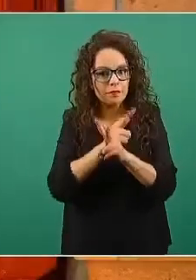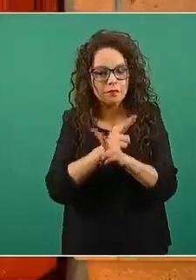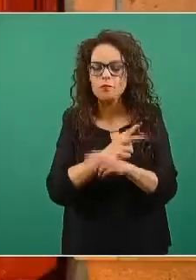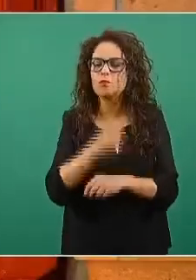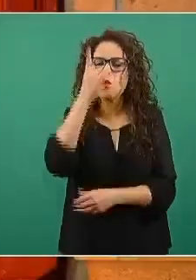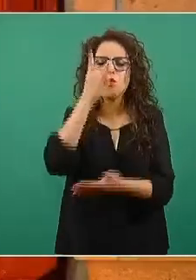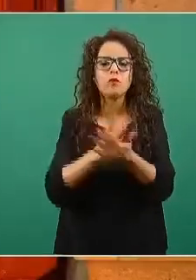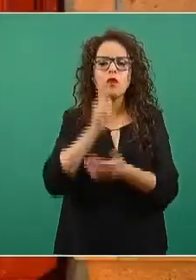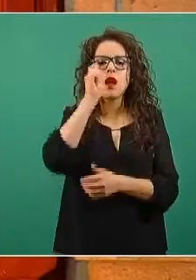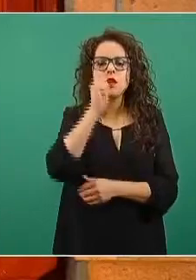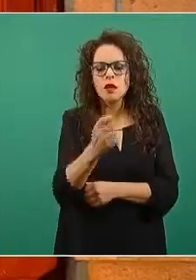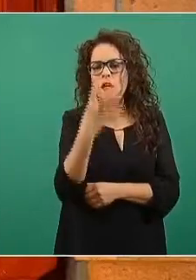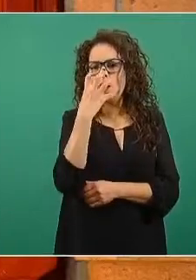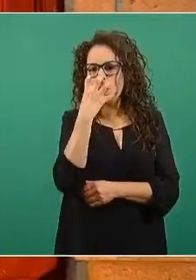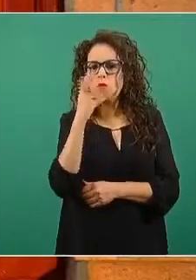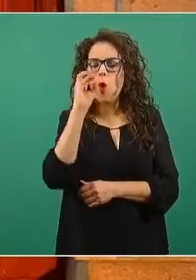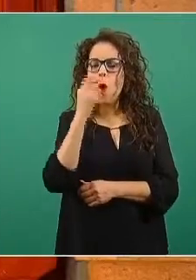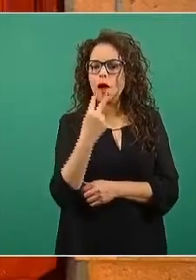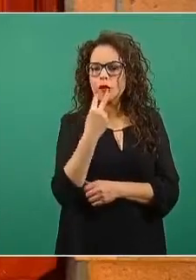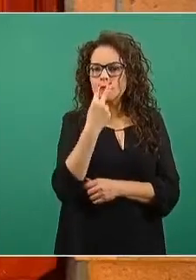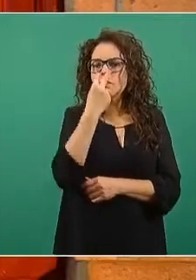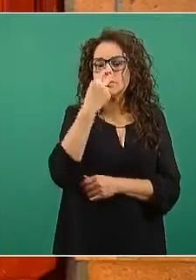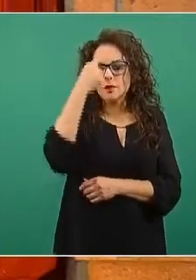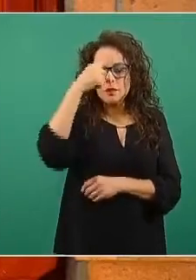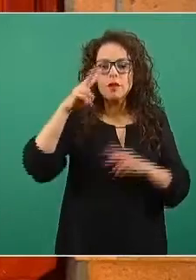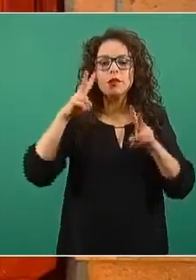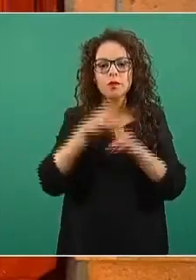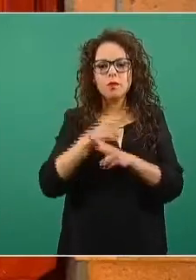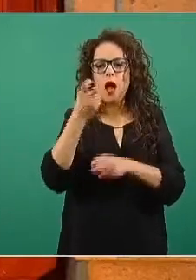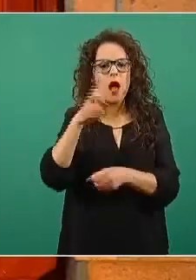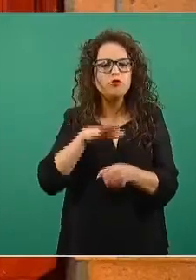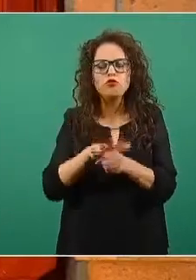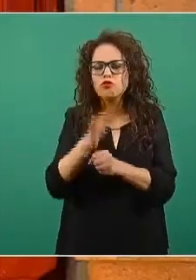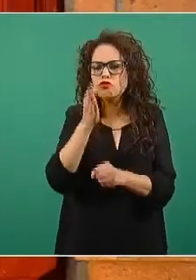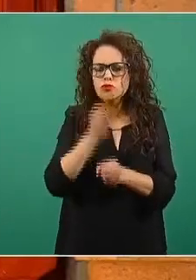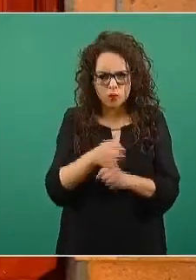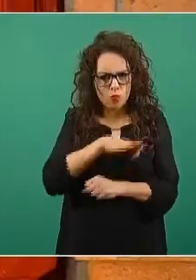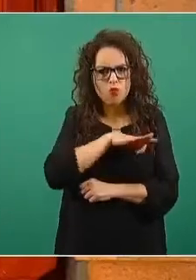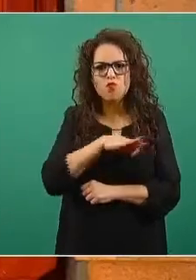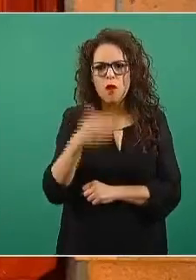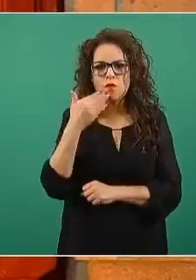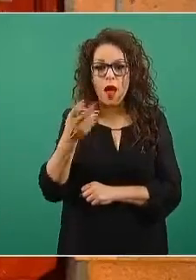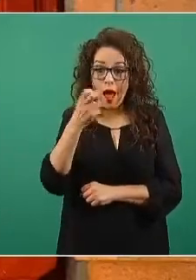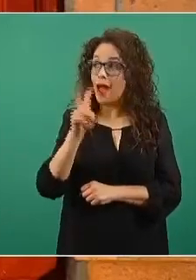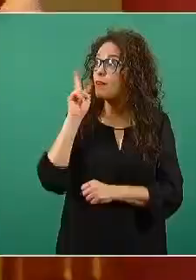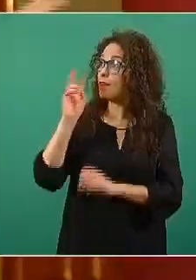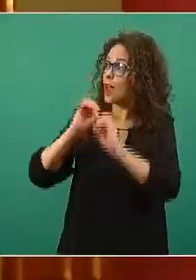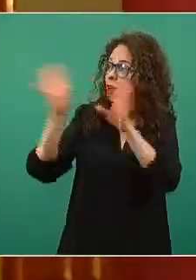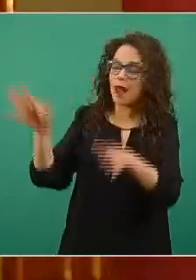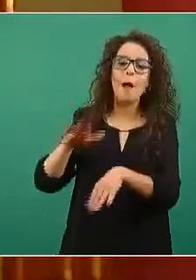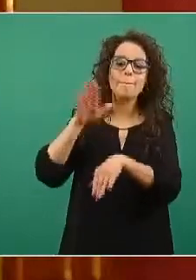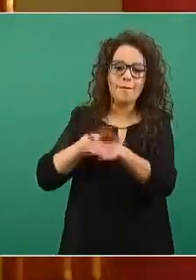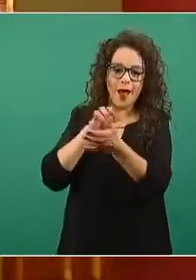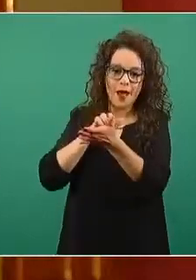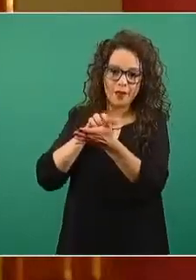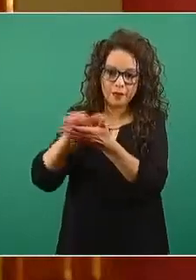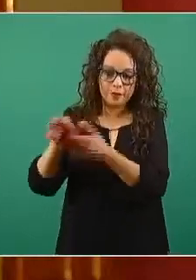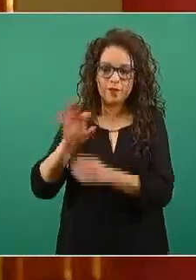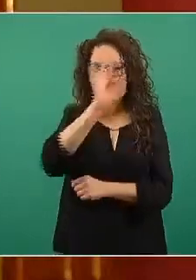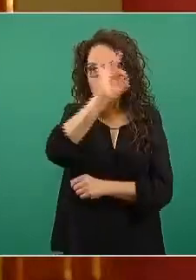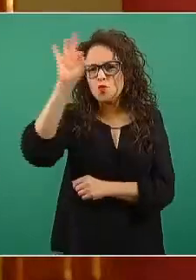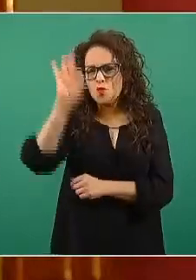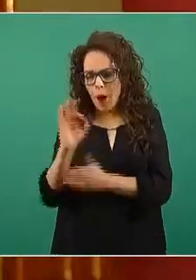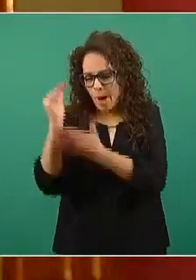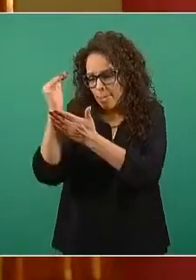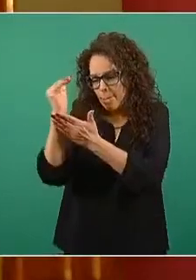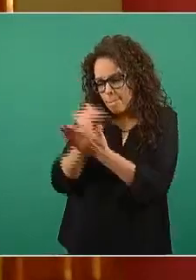oxígeno, mascarilla, con esto es suficiente y como pueden ver es la mayoría de los casos. Un porcentaje menor son los